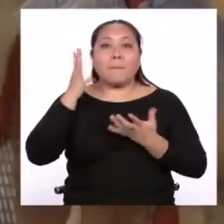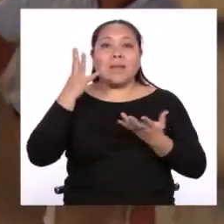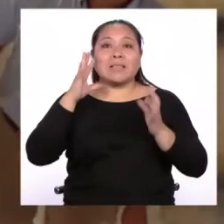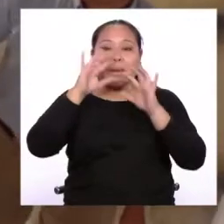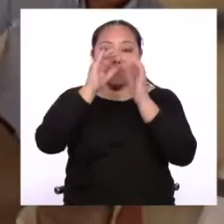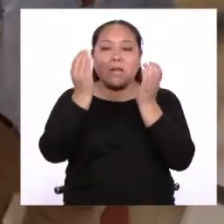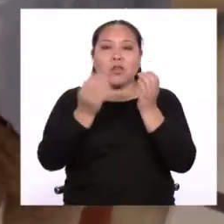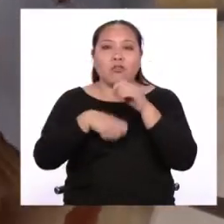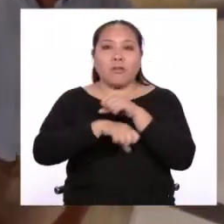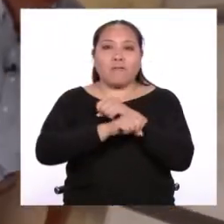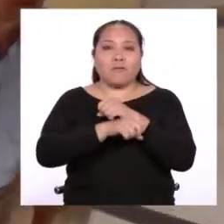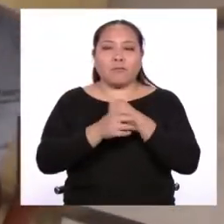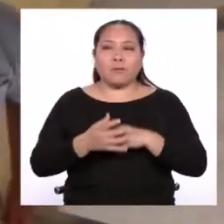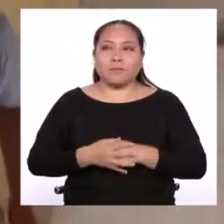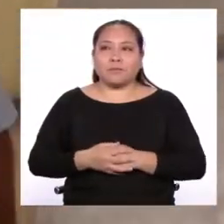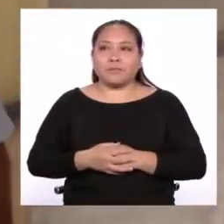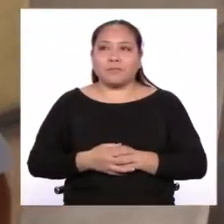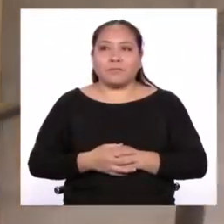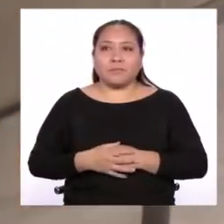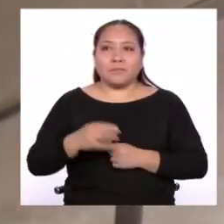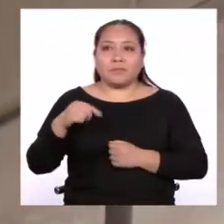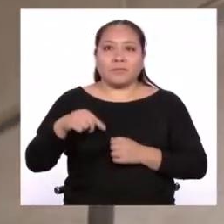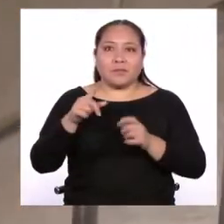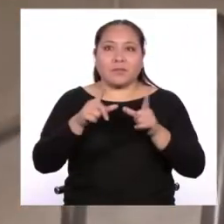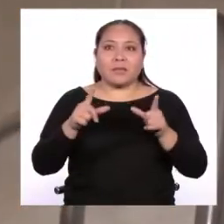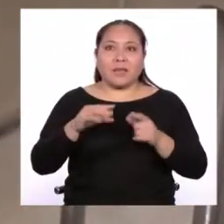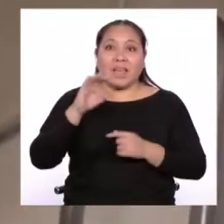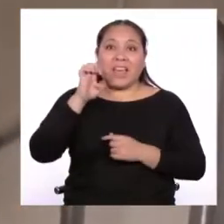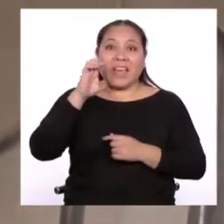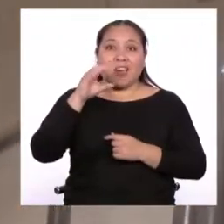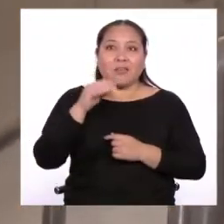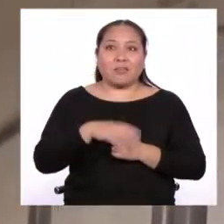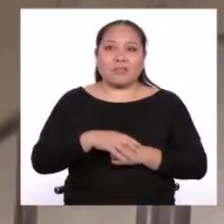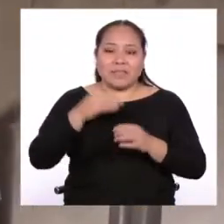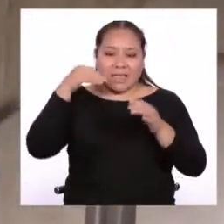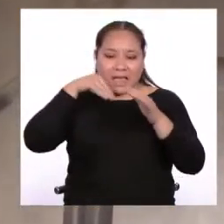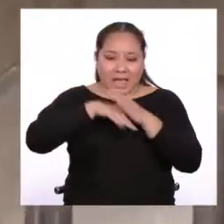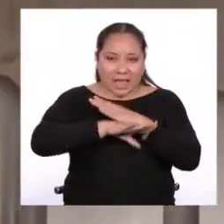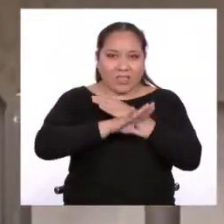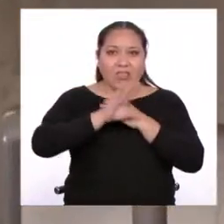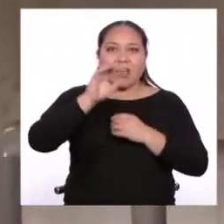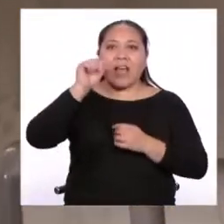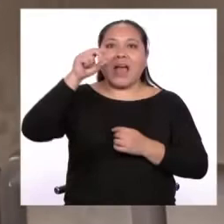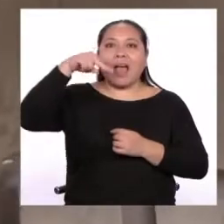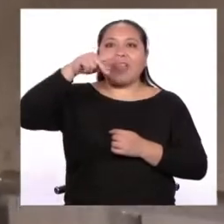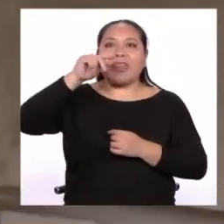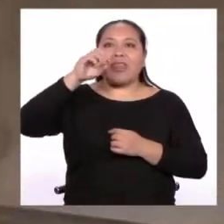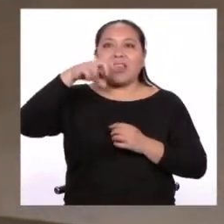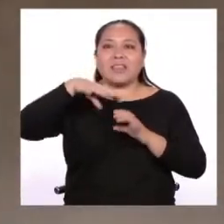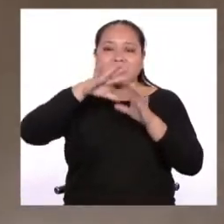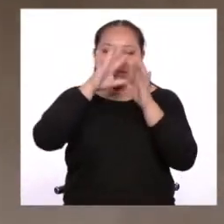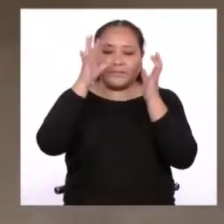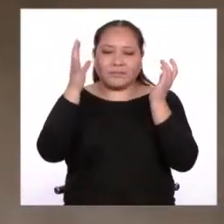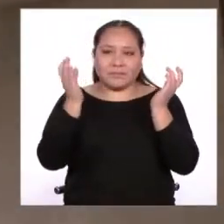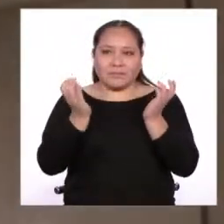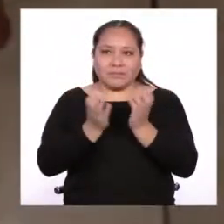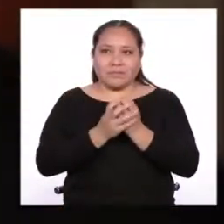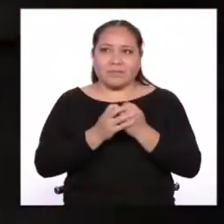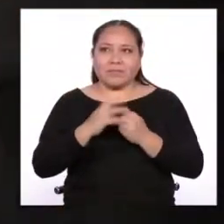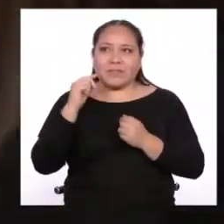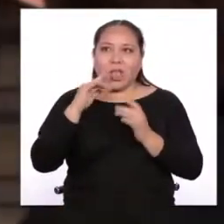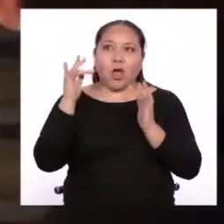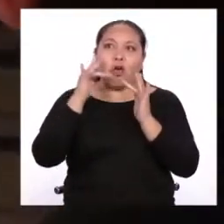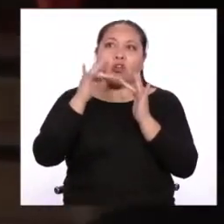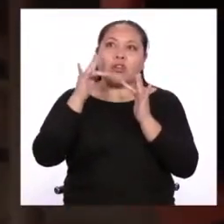Bueno, ya estamos en la parte con bastante eco interna de la antena y creo que esta es una de las imágenes más chéveres hasta